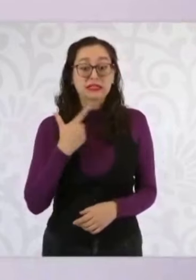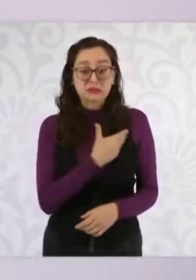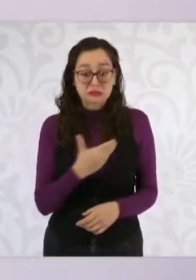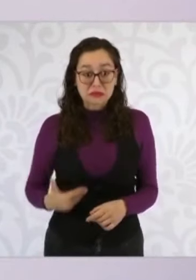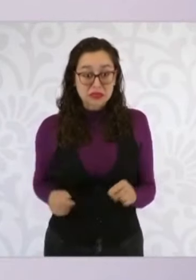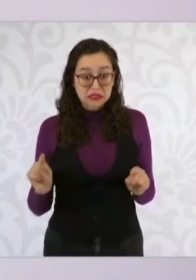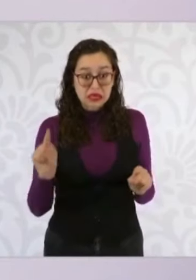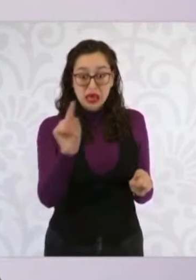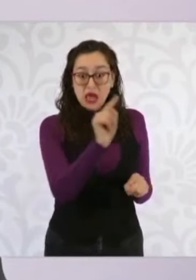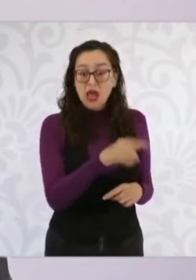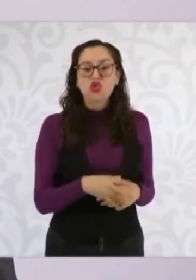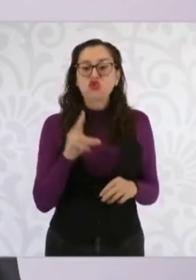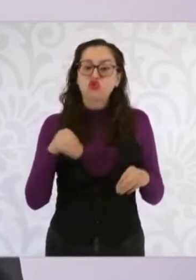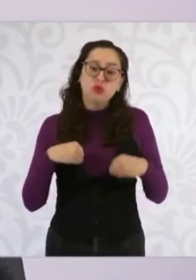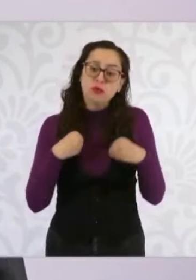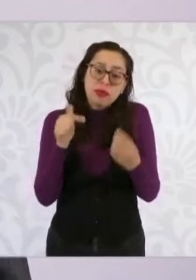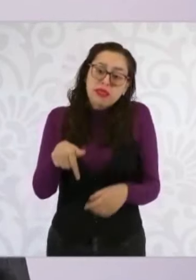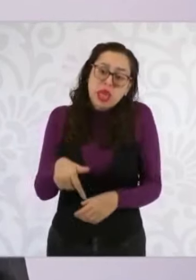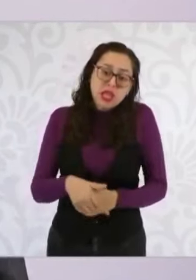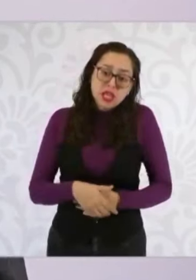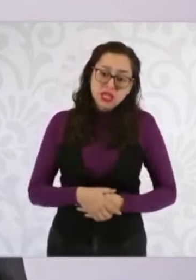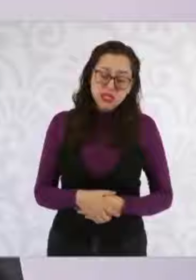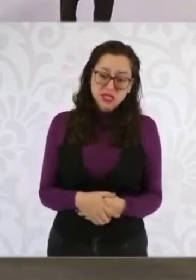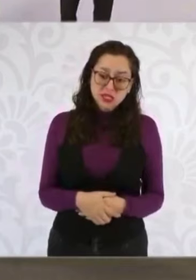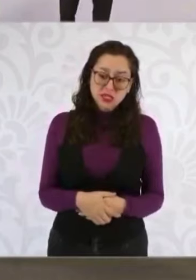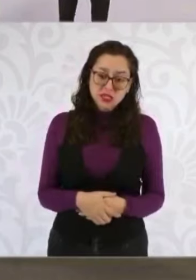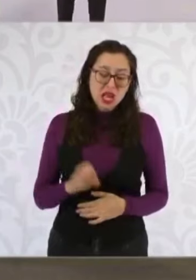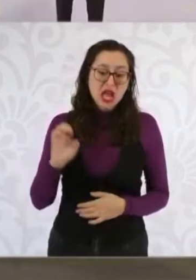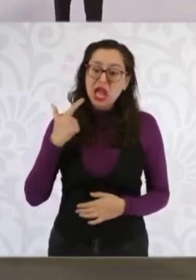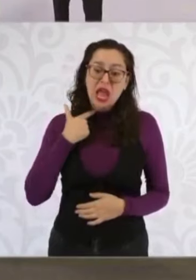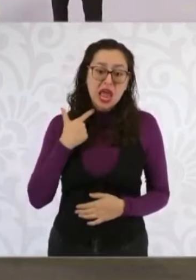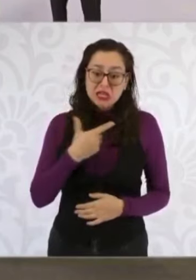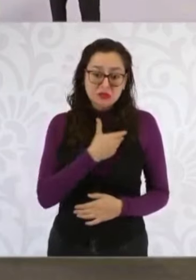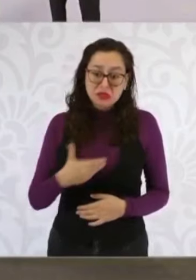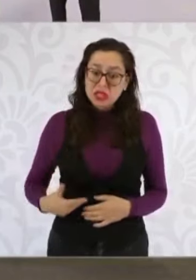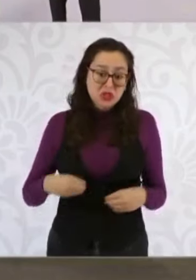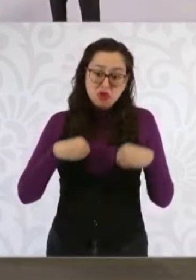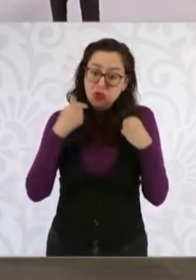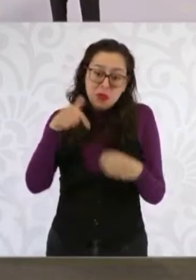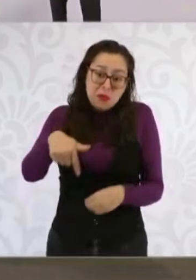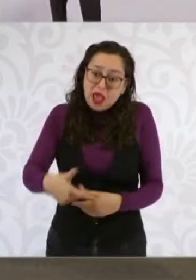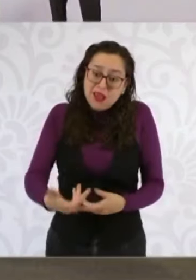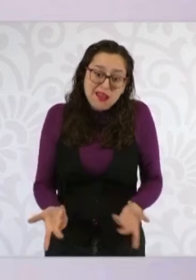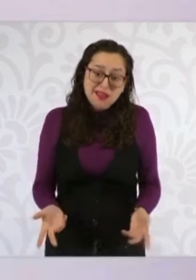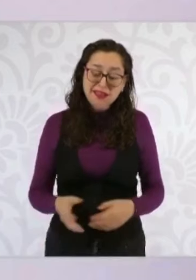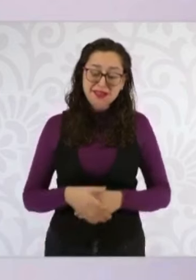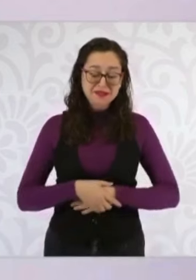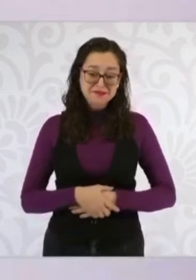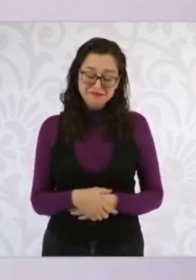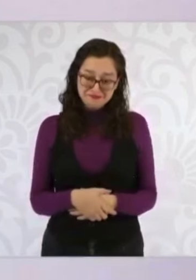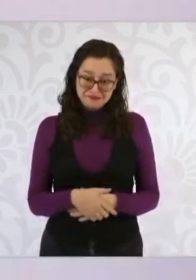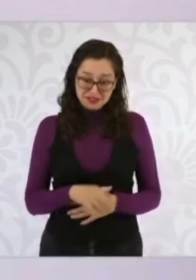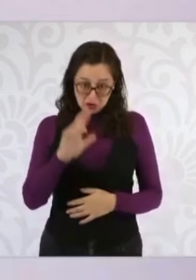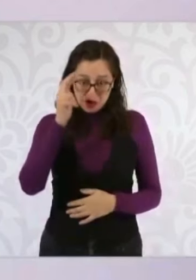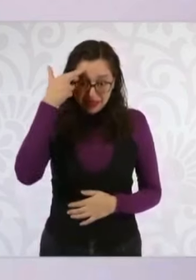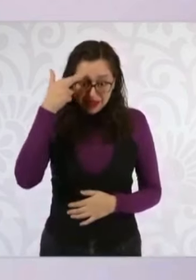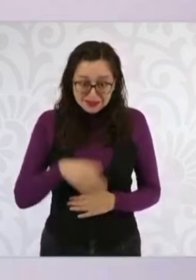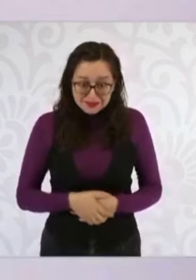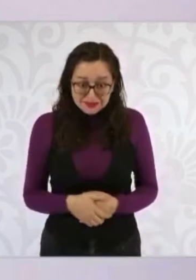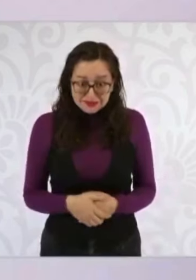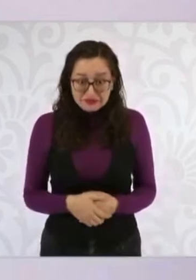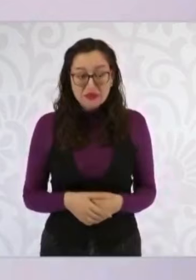los expresidentes viven fuera, con excepción de Fox. Gracias. No sé si Calderón vive en